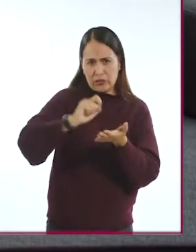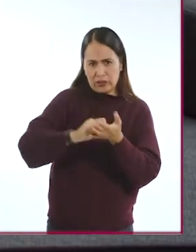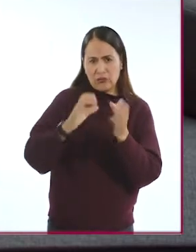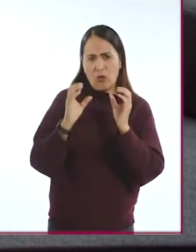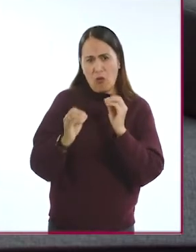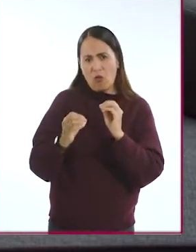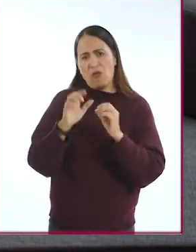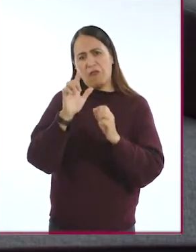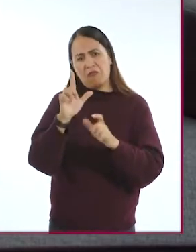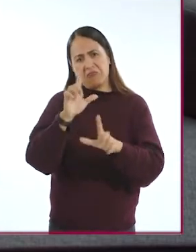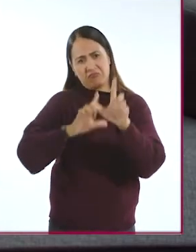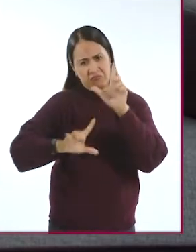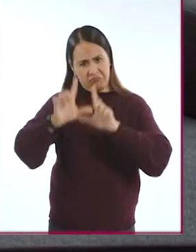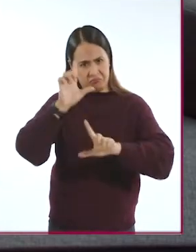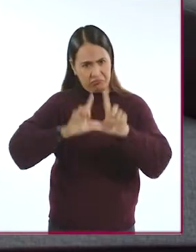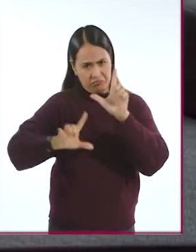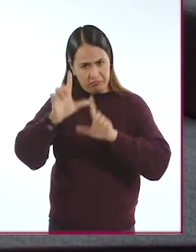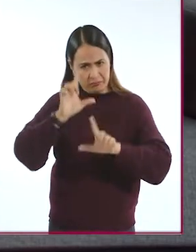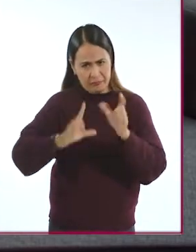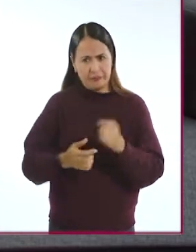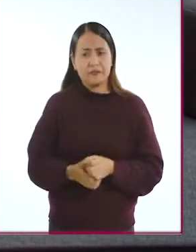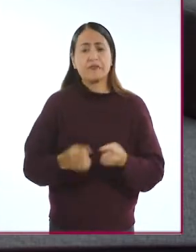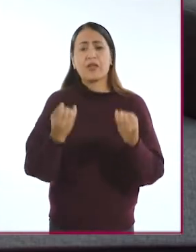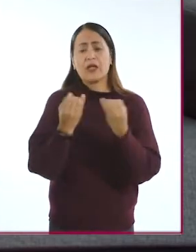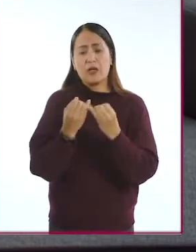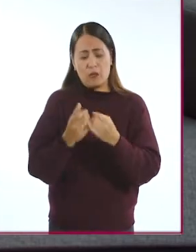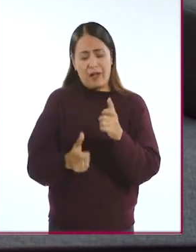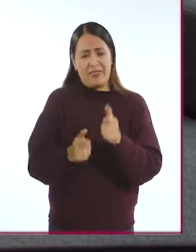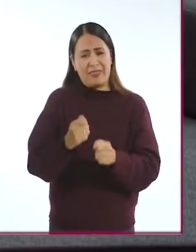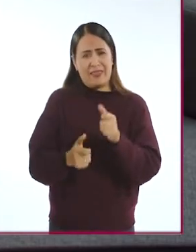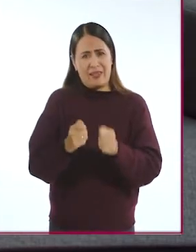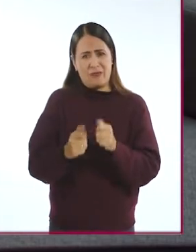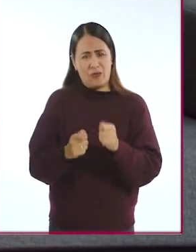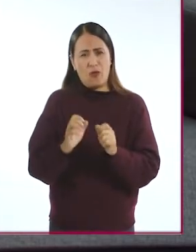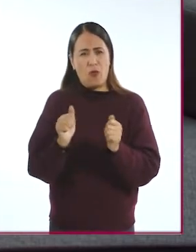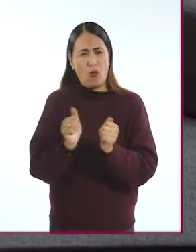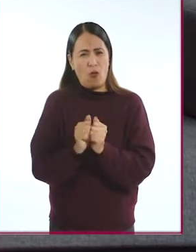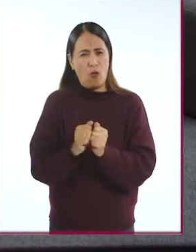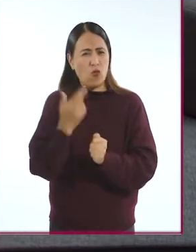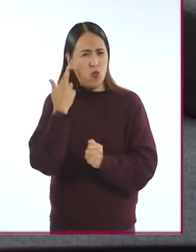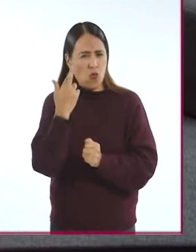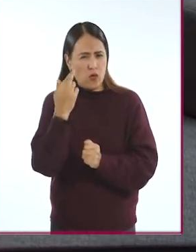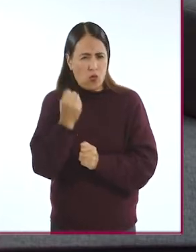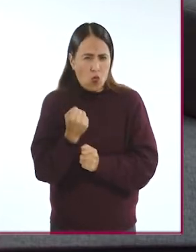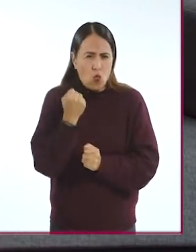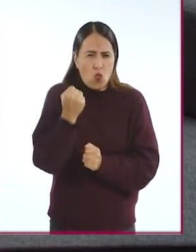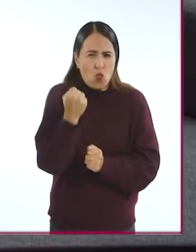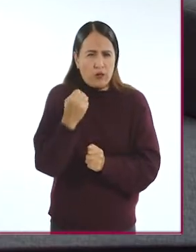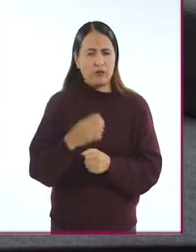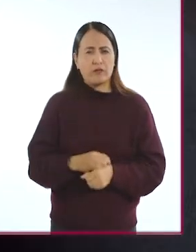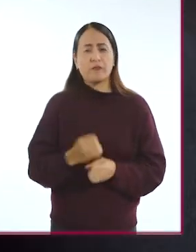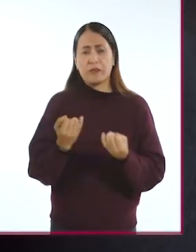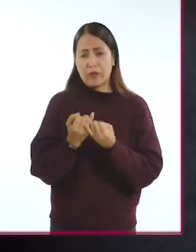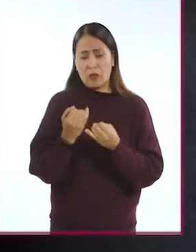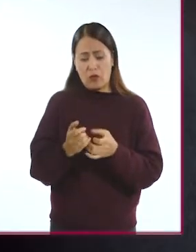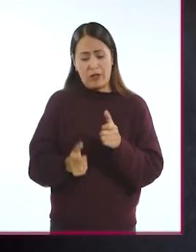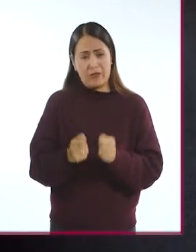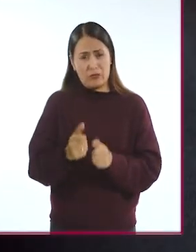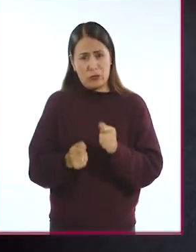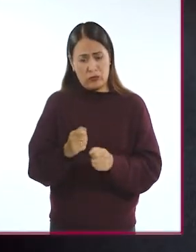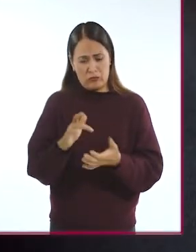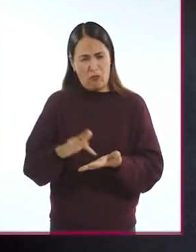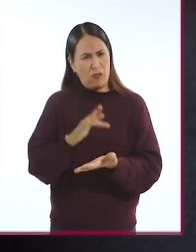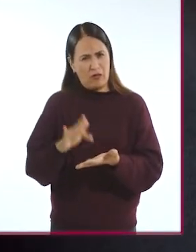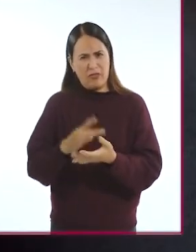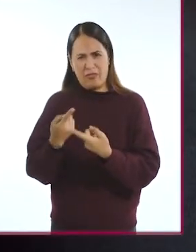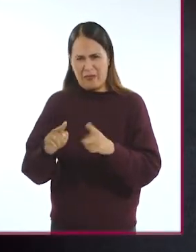lenguaje de señas. También entran en esta categoría los teléfonos con amplificador de sonido. Todos los dispositivos que permiten